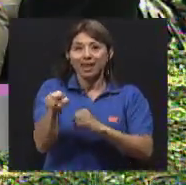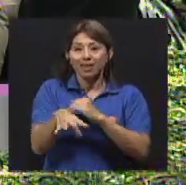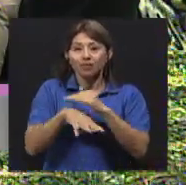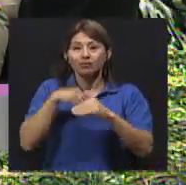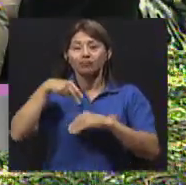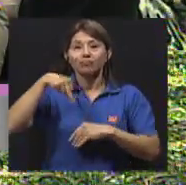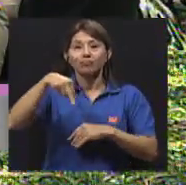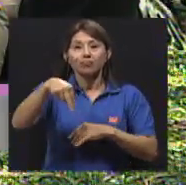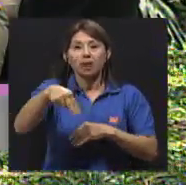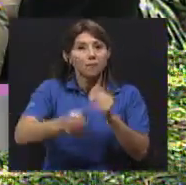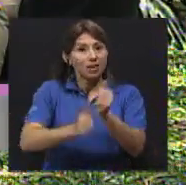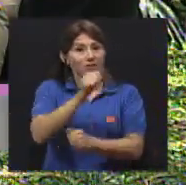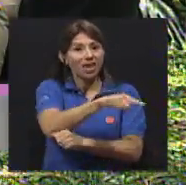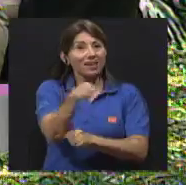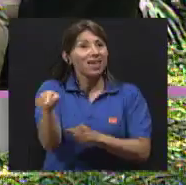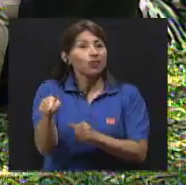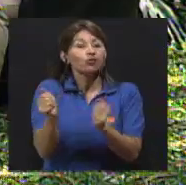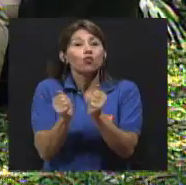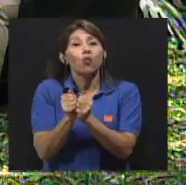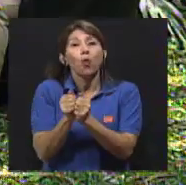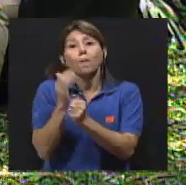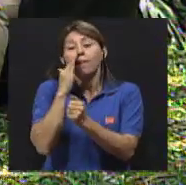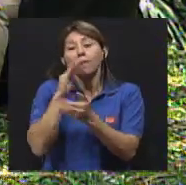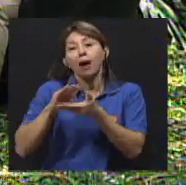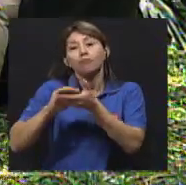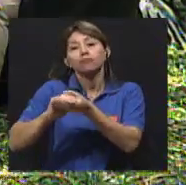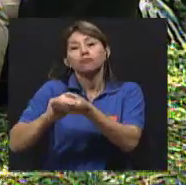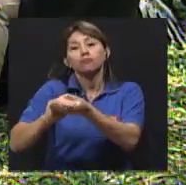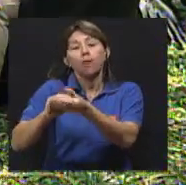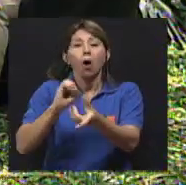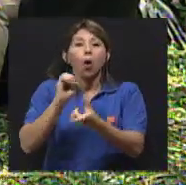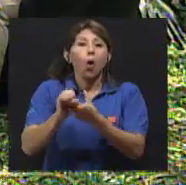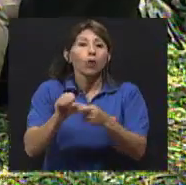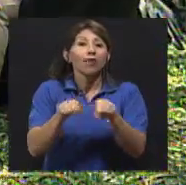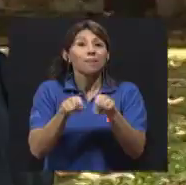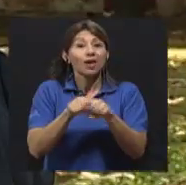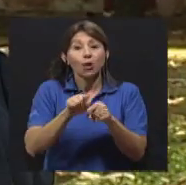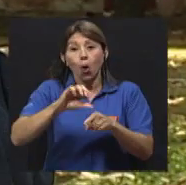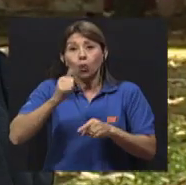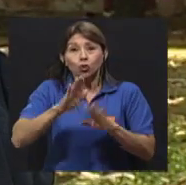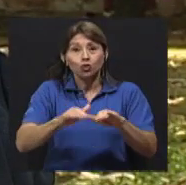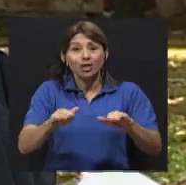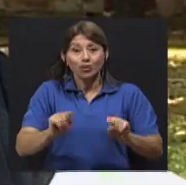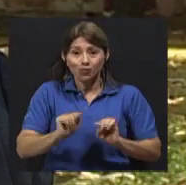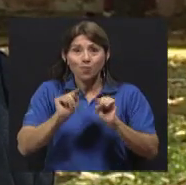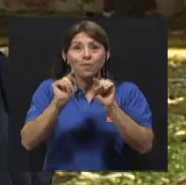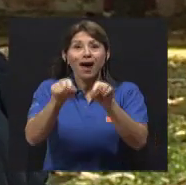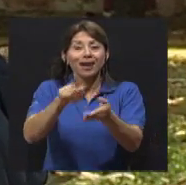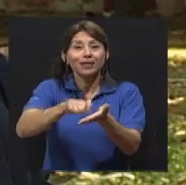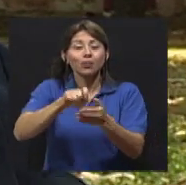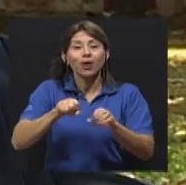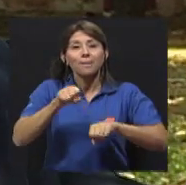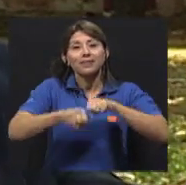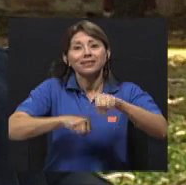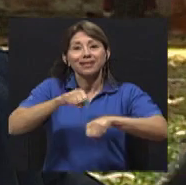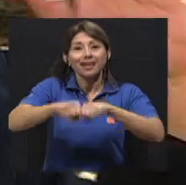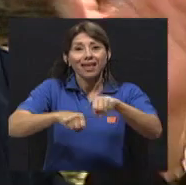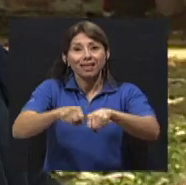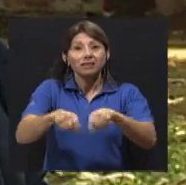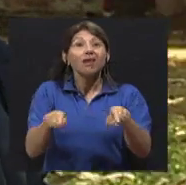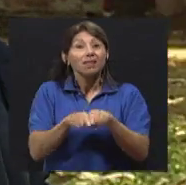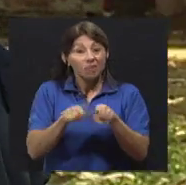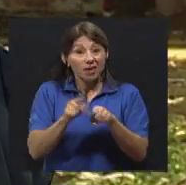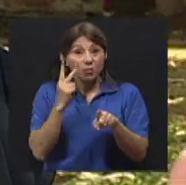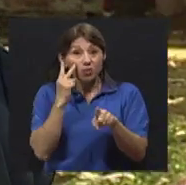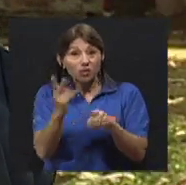los lleva la mamá a pie, y otros van en bicicleta, otros en moto, hasta en moto hemos visto chiquitos. Y por las distancias ahí no hay aceras. Es que a